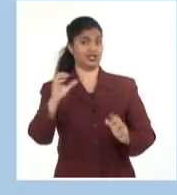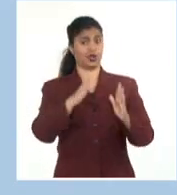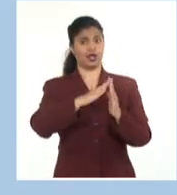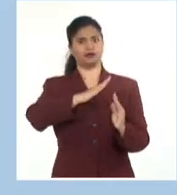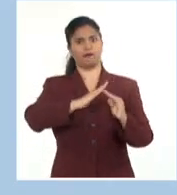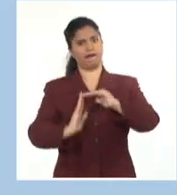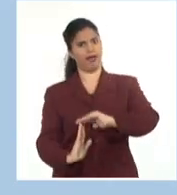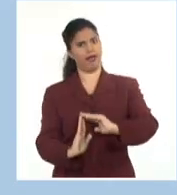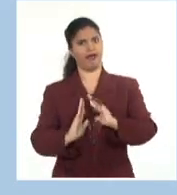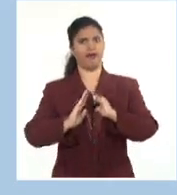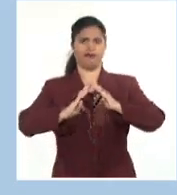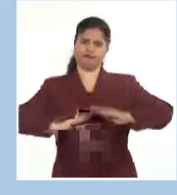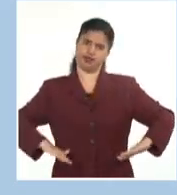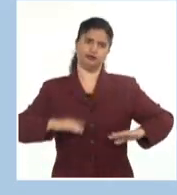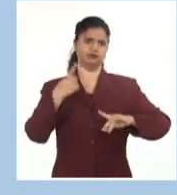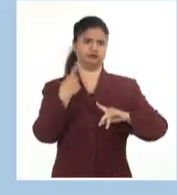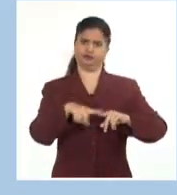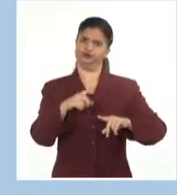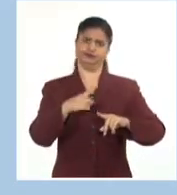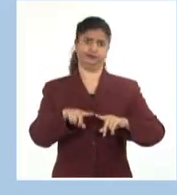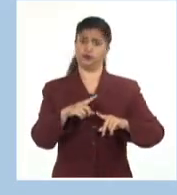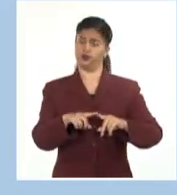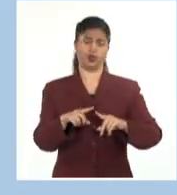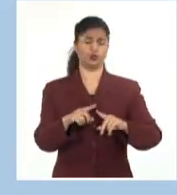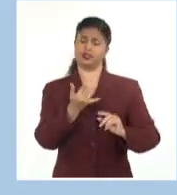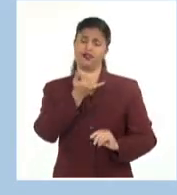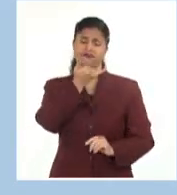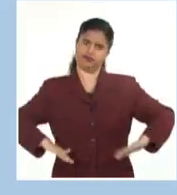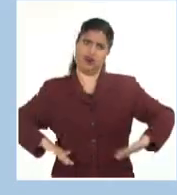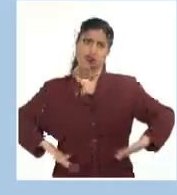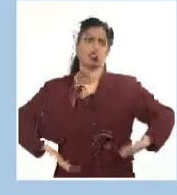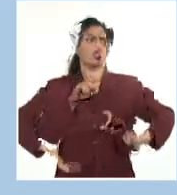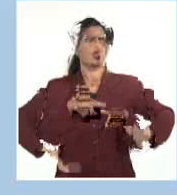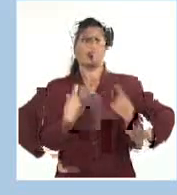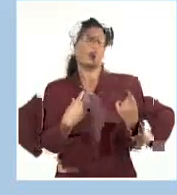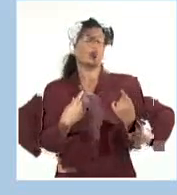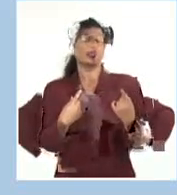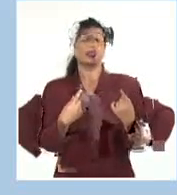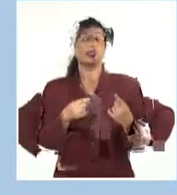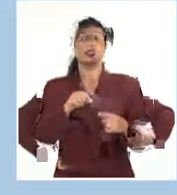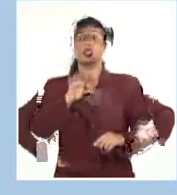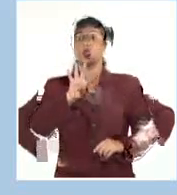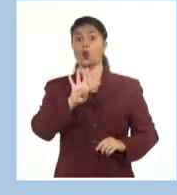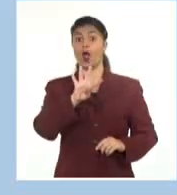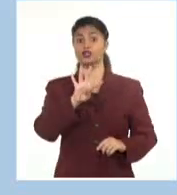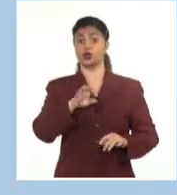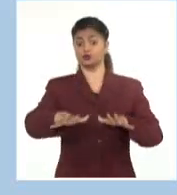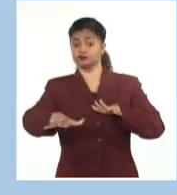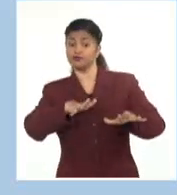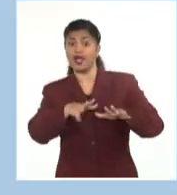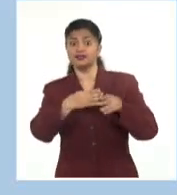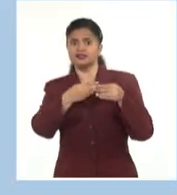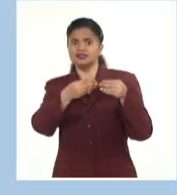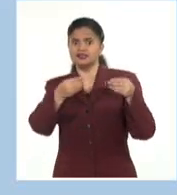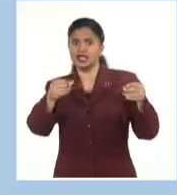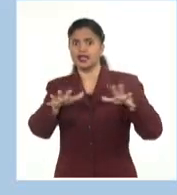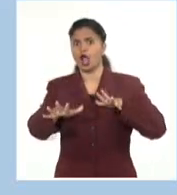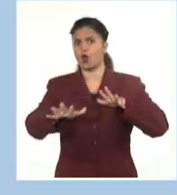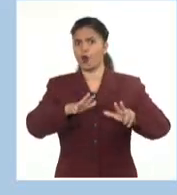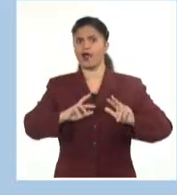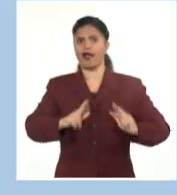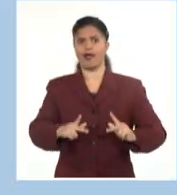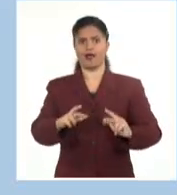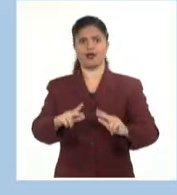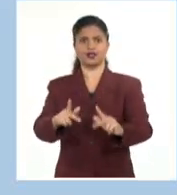o destruidas. De acuerdo con fuentes oficiales, se trató de una cadena de al menos 4 movimientos telúricos de magnitud preliminar entre